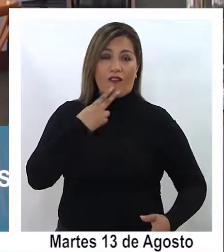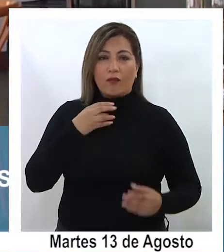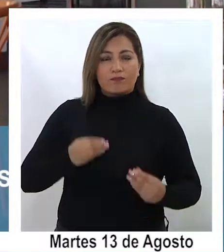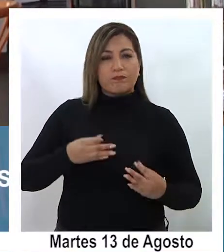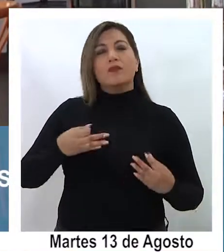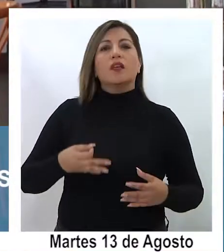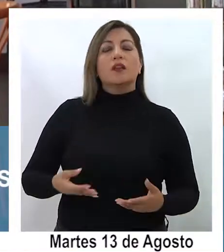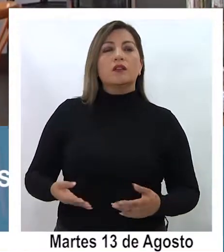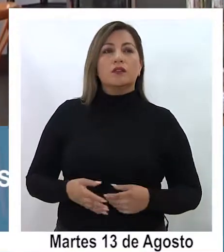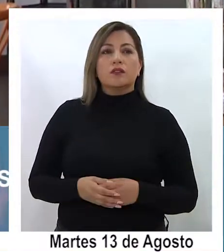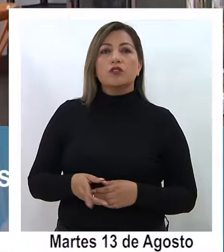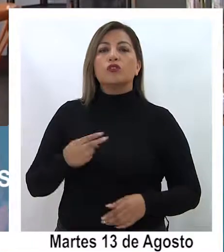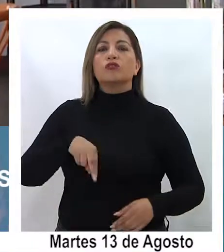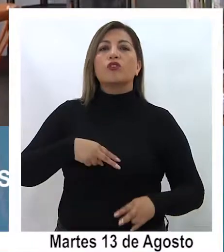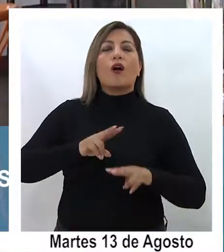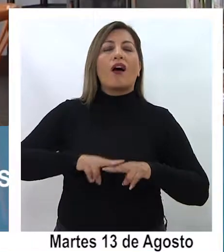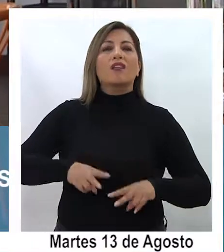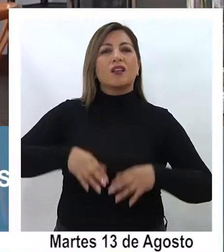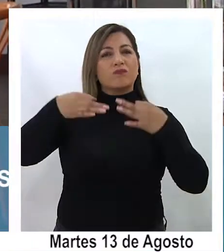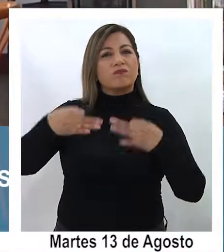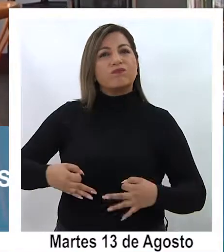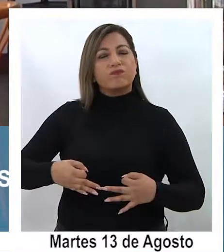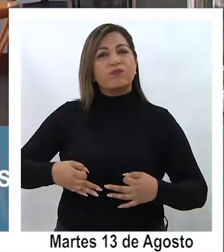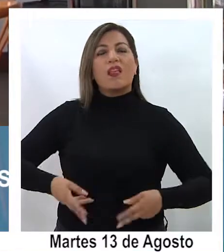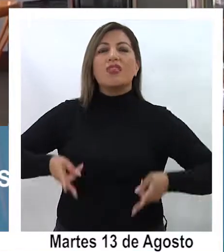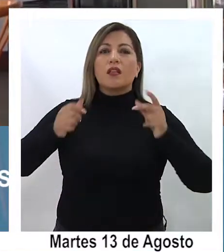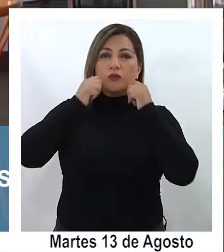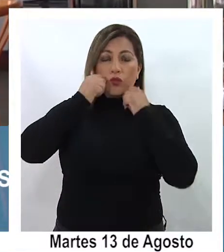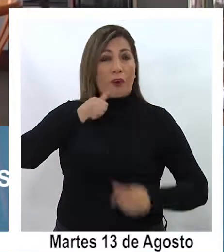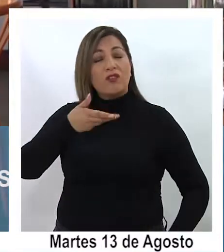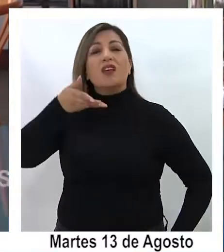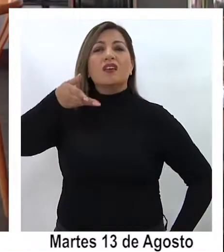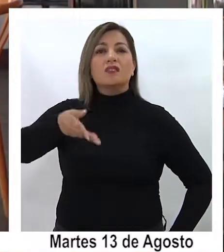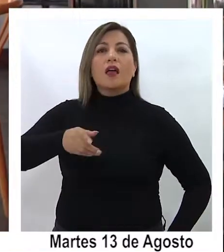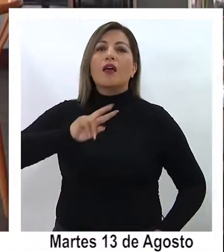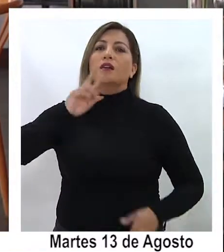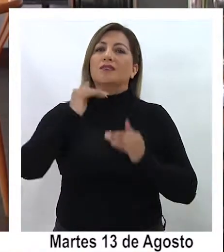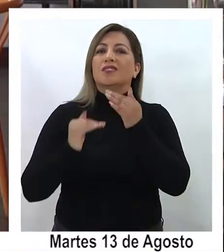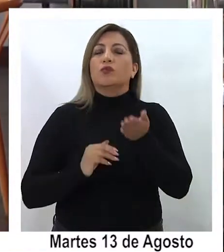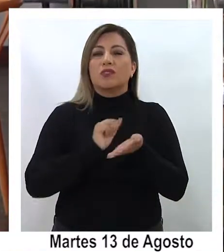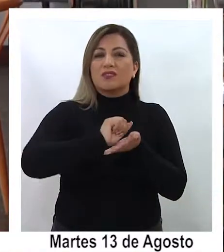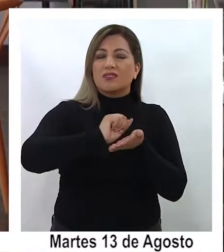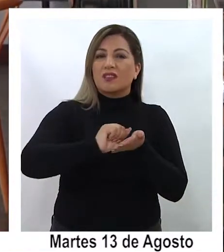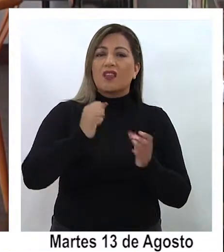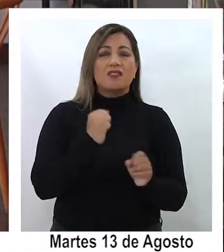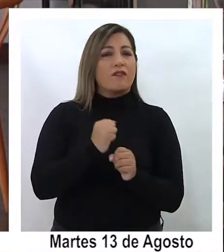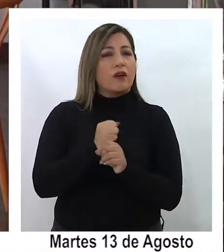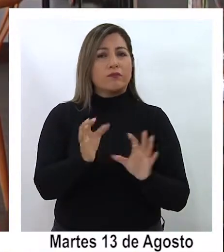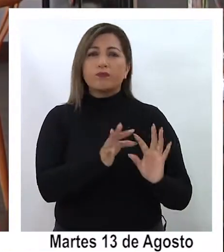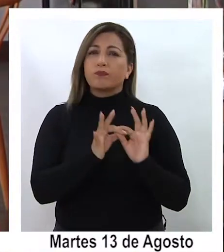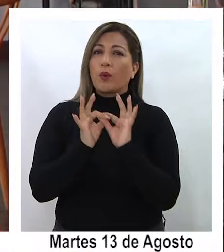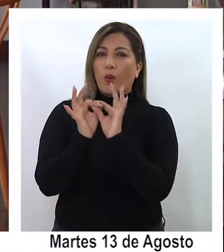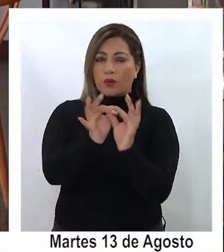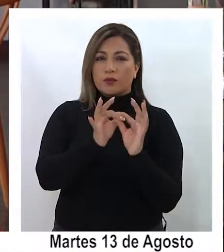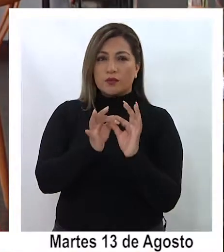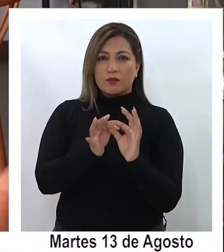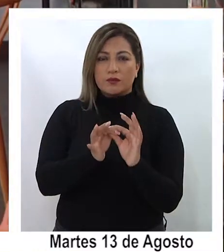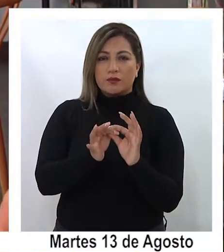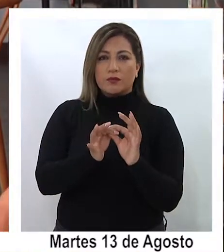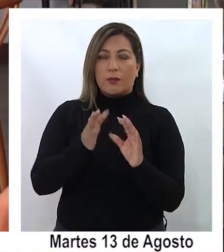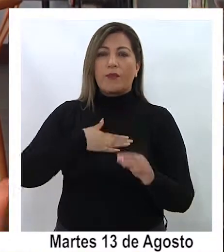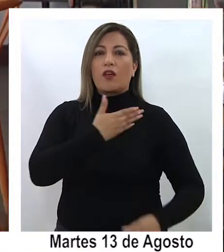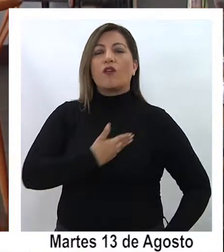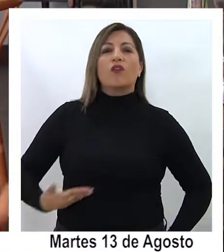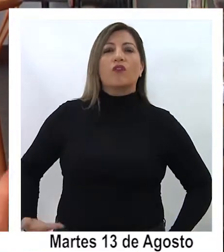¿verdad? es cómo concretamos ese enfoque de derechos humanos y para eso la subsecretaría trabaja muy estrechamente desde